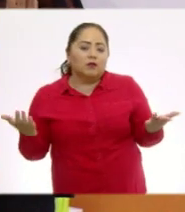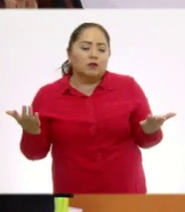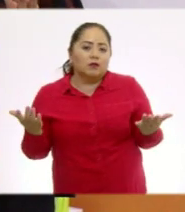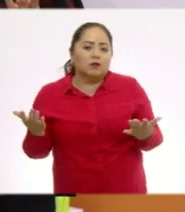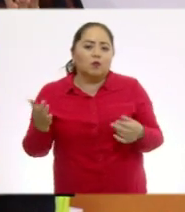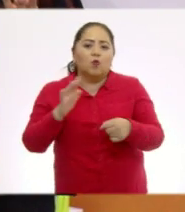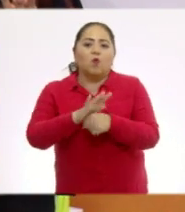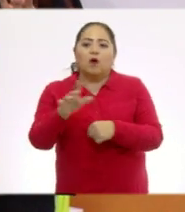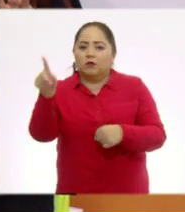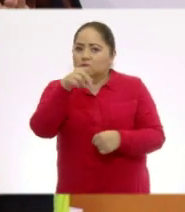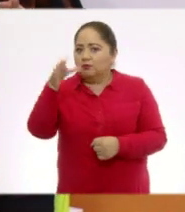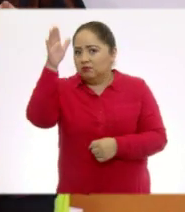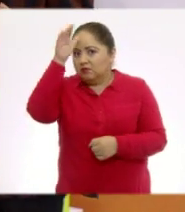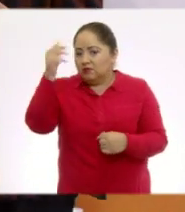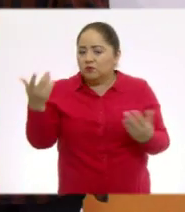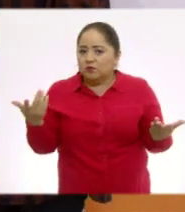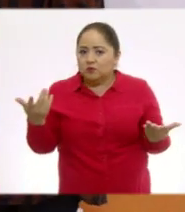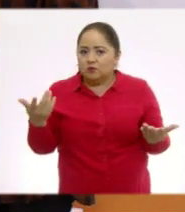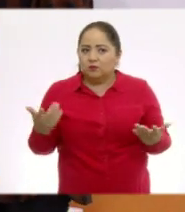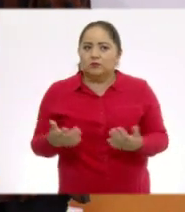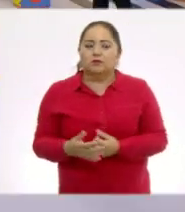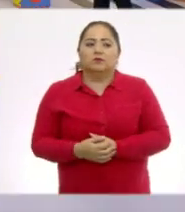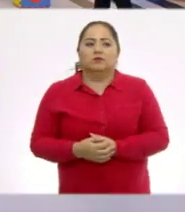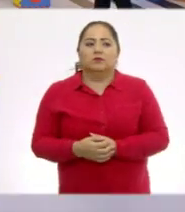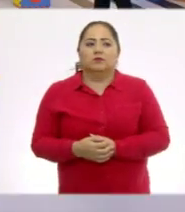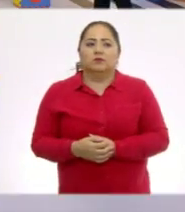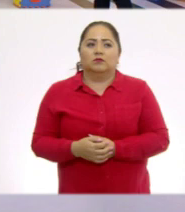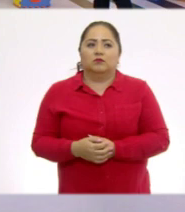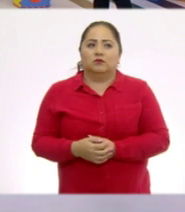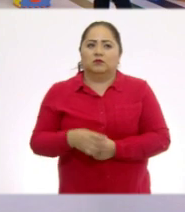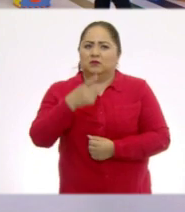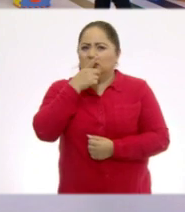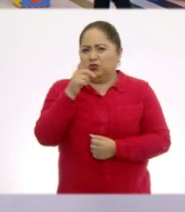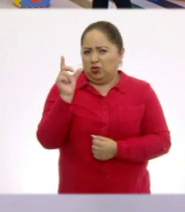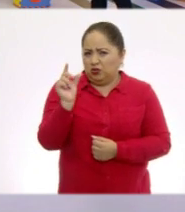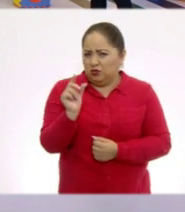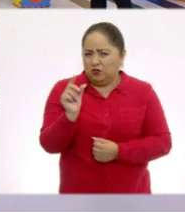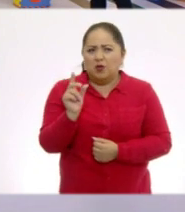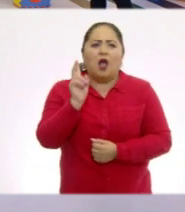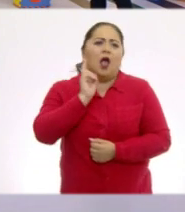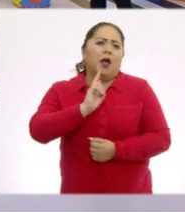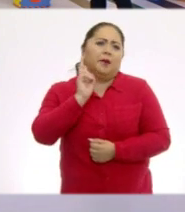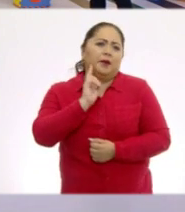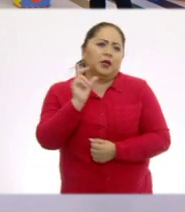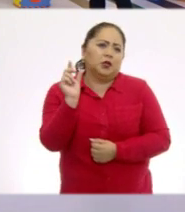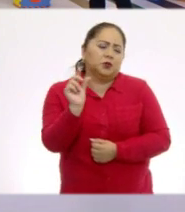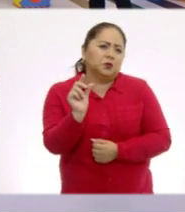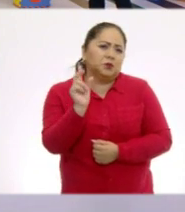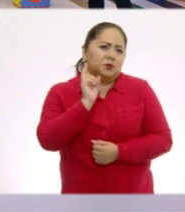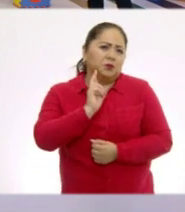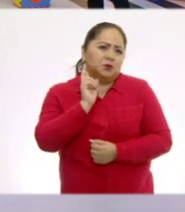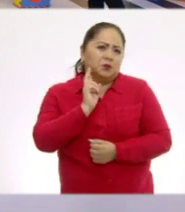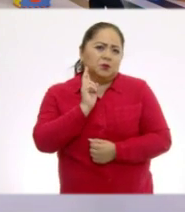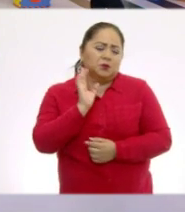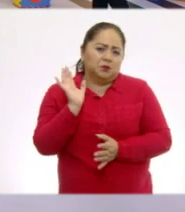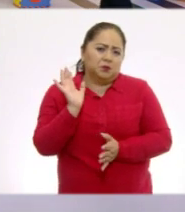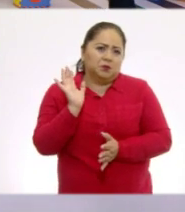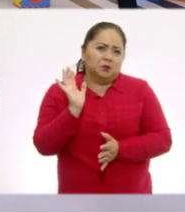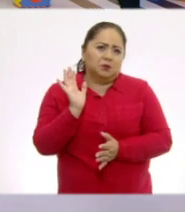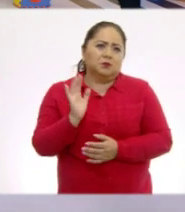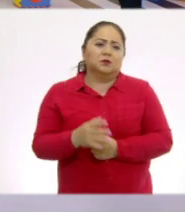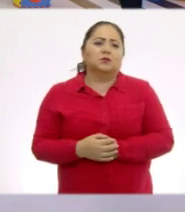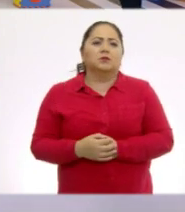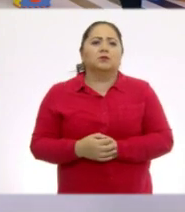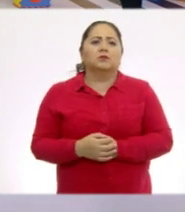Entonces, vamos a ponernos de acuerdo con eso. Muy bien. ¿El pequeño? Dicen que el pequeño. A ver. ¿Pruéba el pequeño? Ok, sí. Muchos están